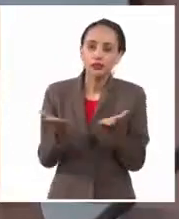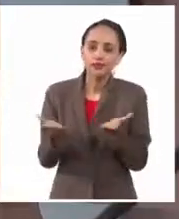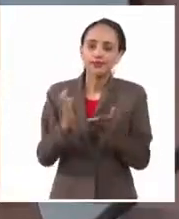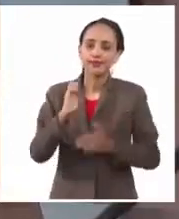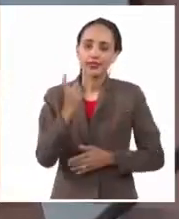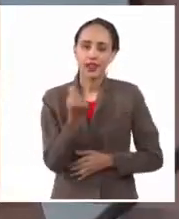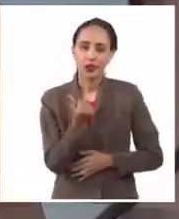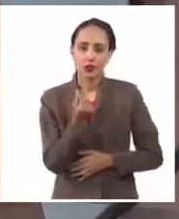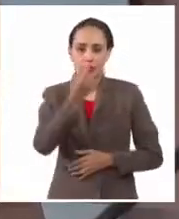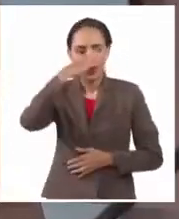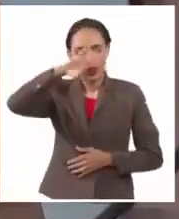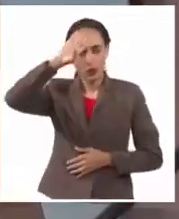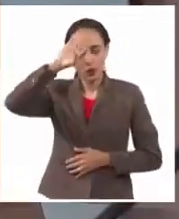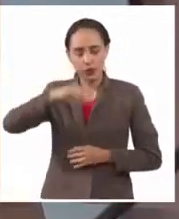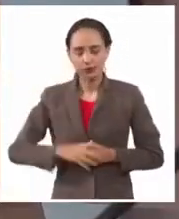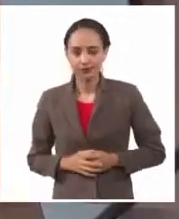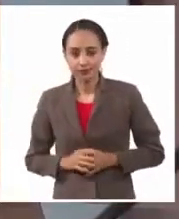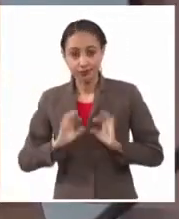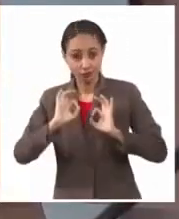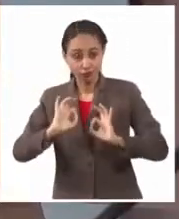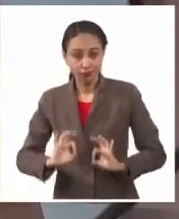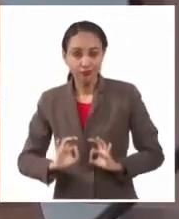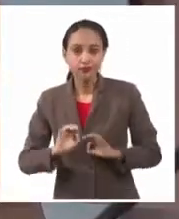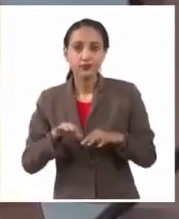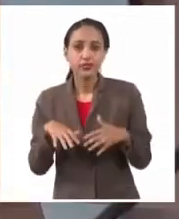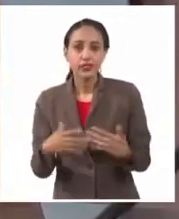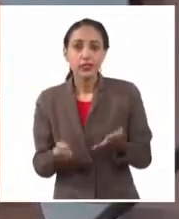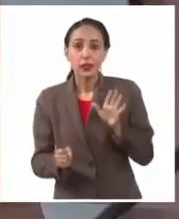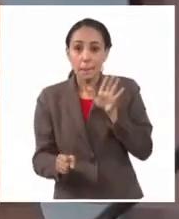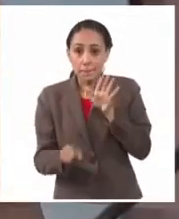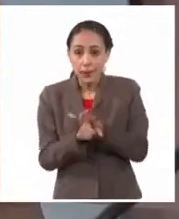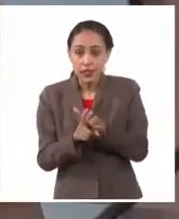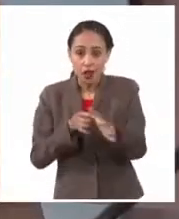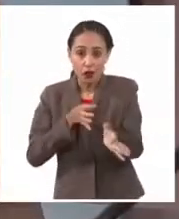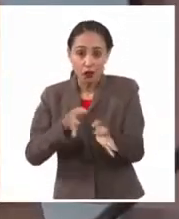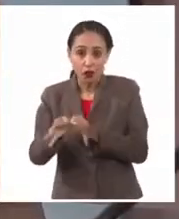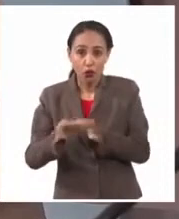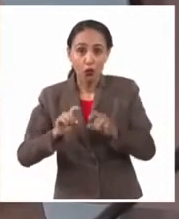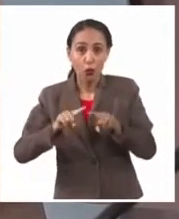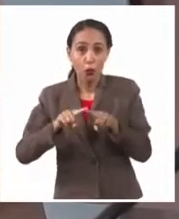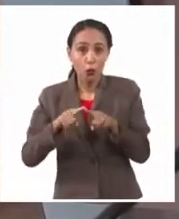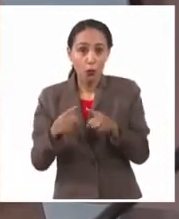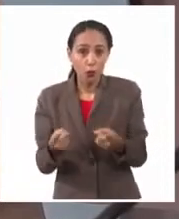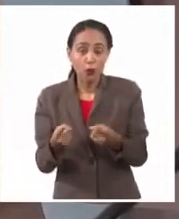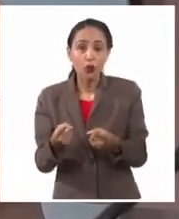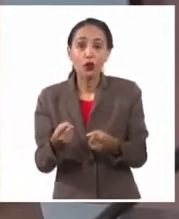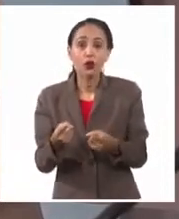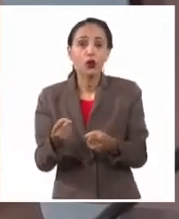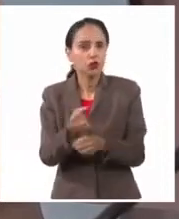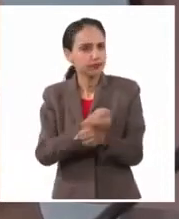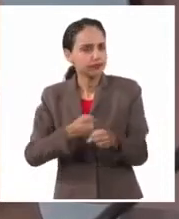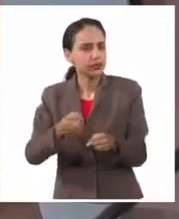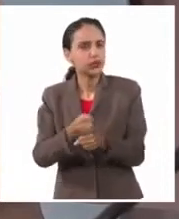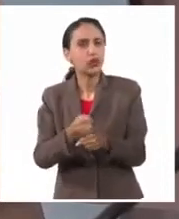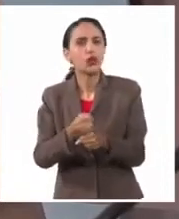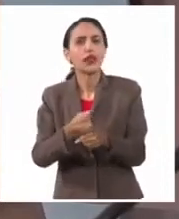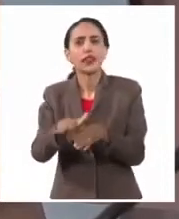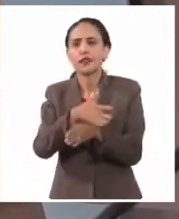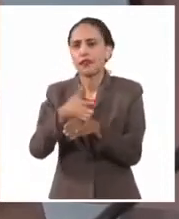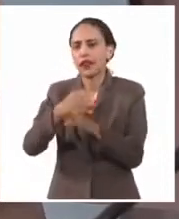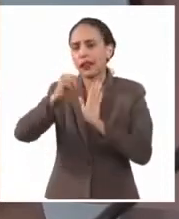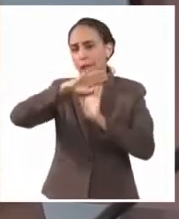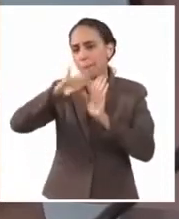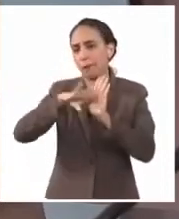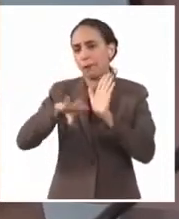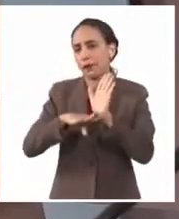Y precisamente la implementación comienza por la puesta en práctica de un grupo de medidas